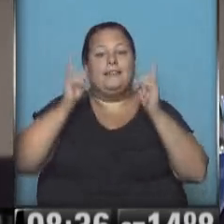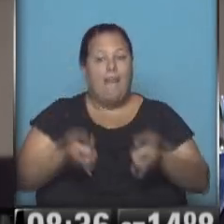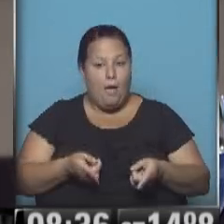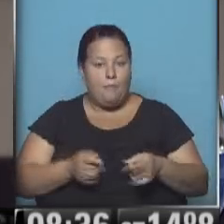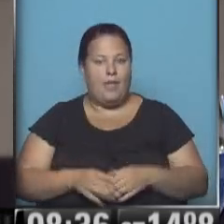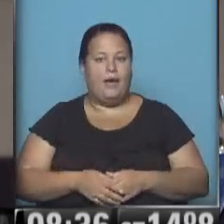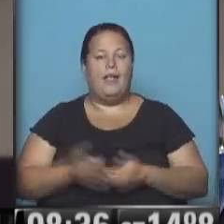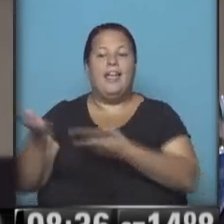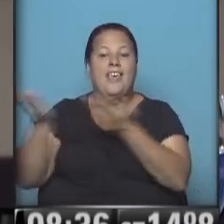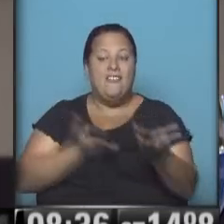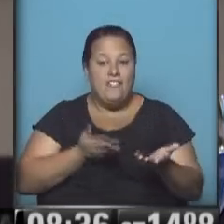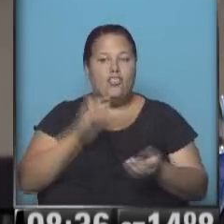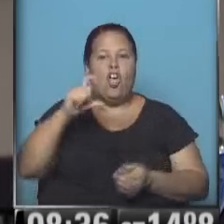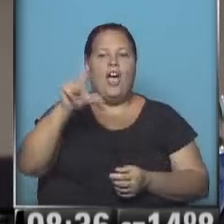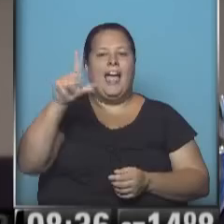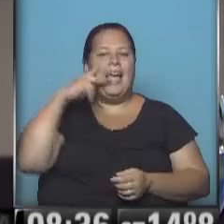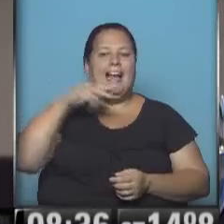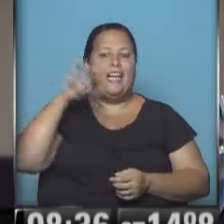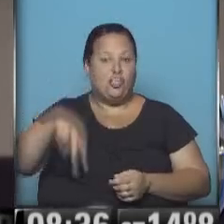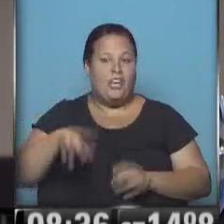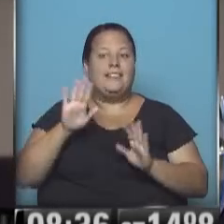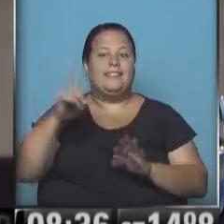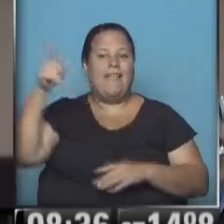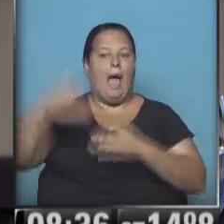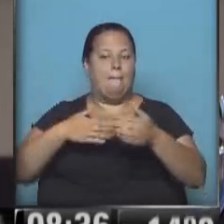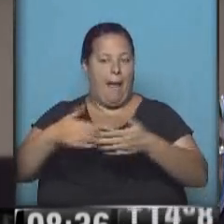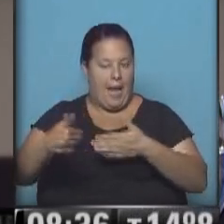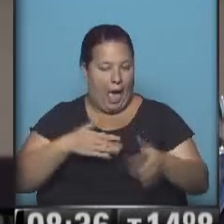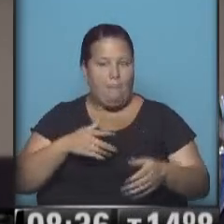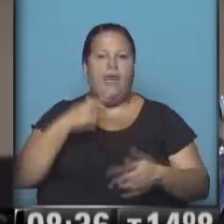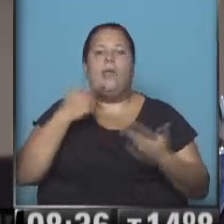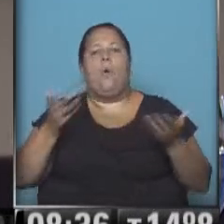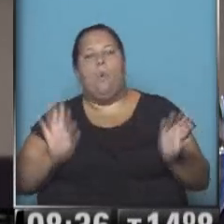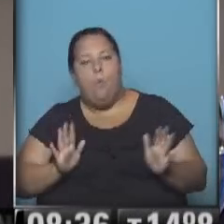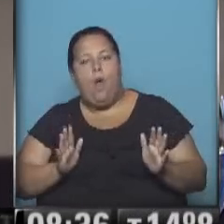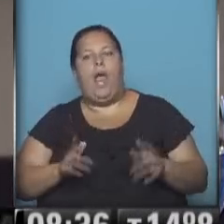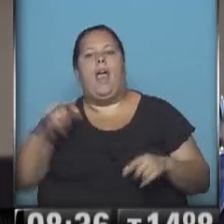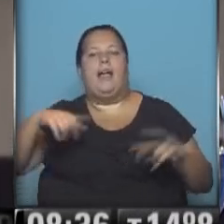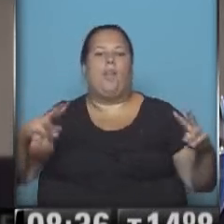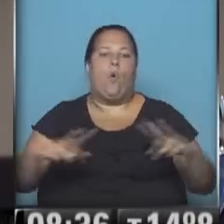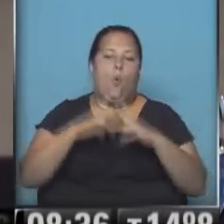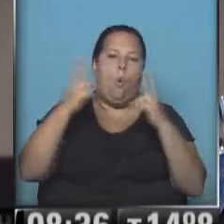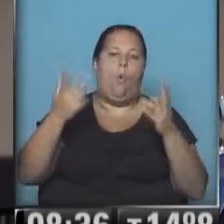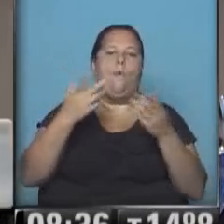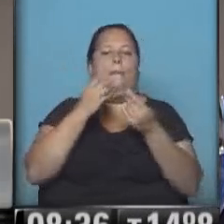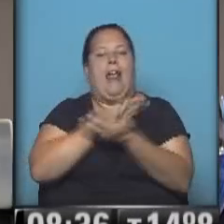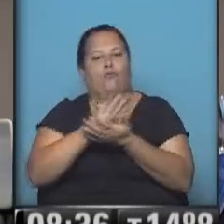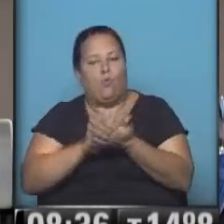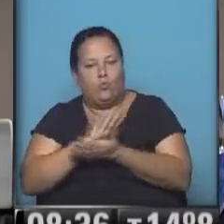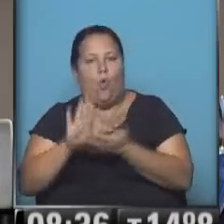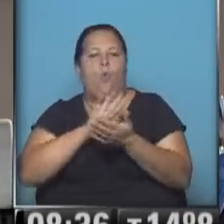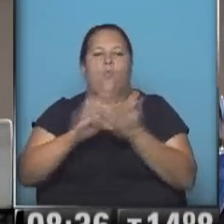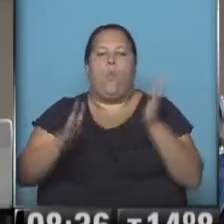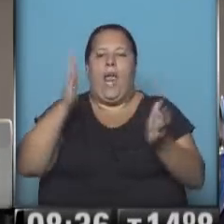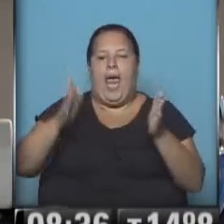Incluso invitó a Bill Clinton, que está en Panamá, diciendo, bueno, esta cumbre es la cumbre de hielo, es un nuevo